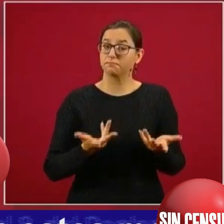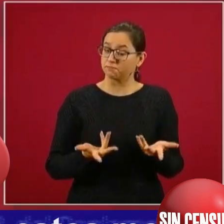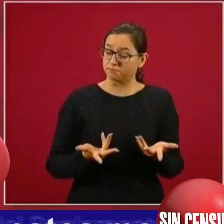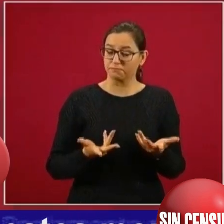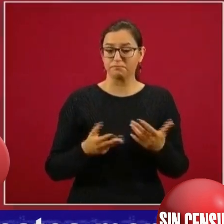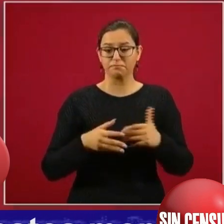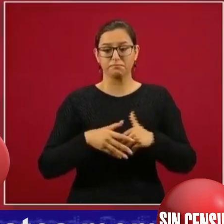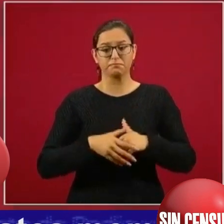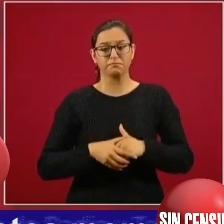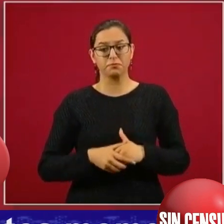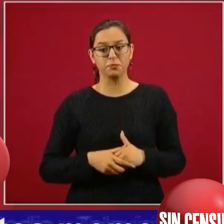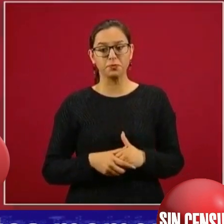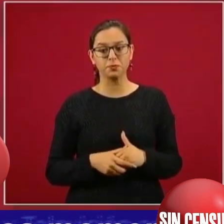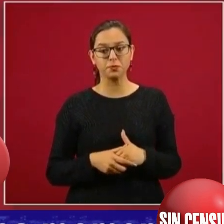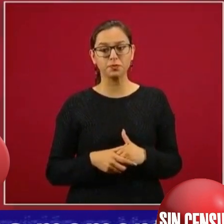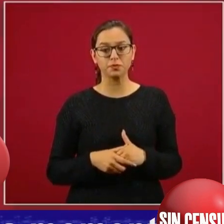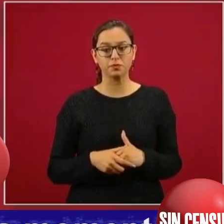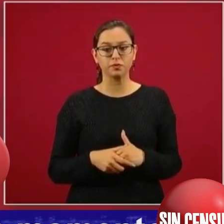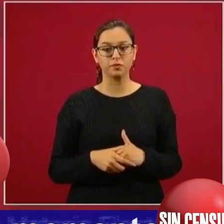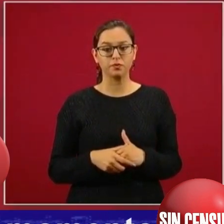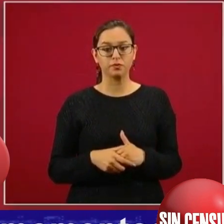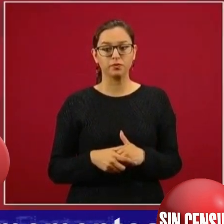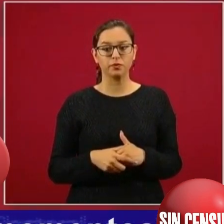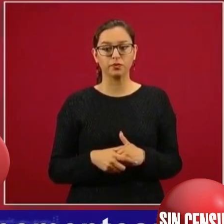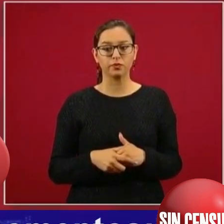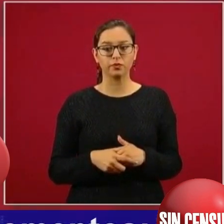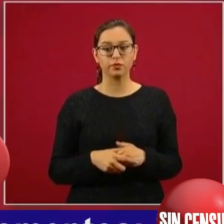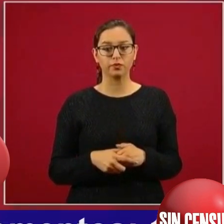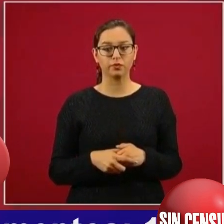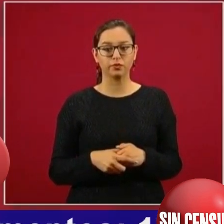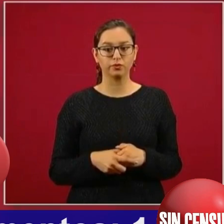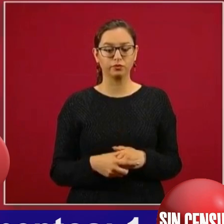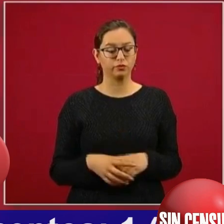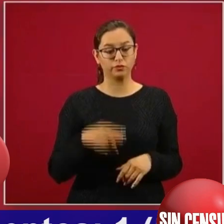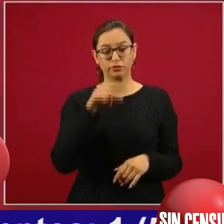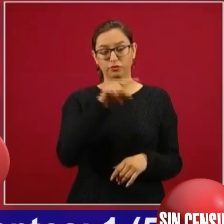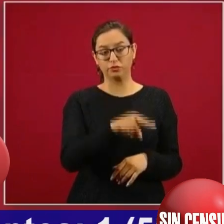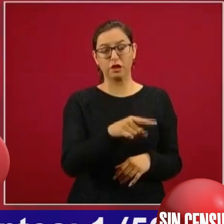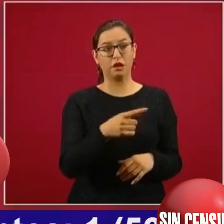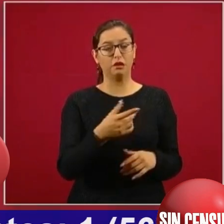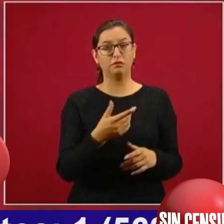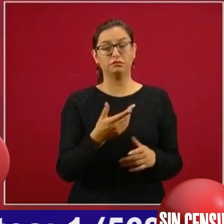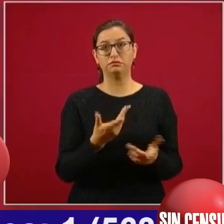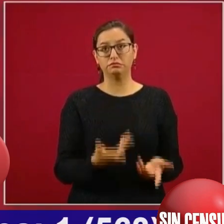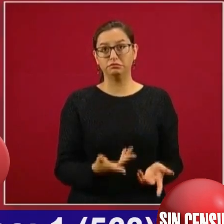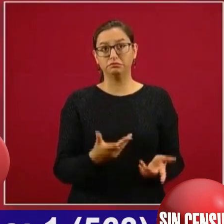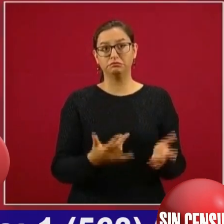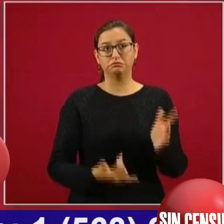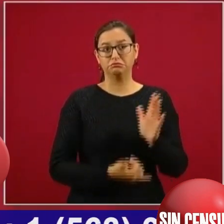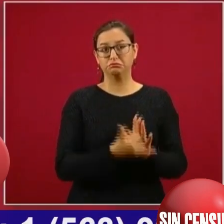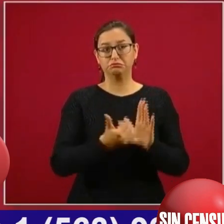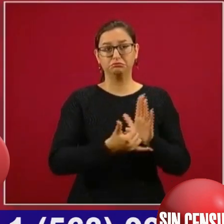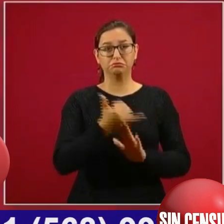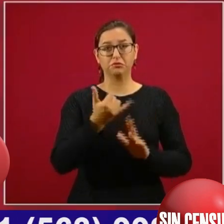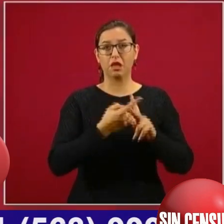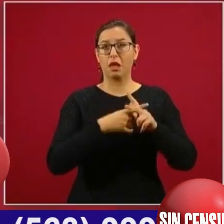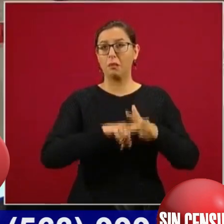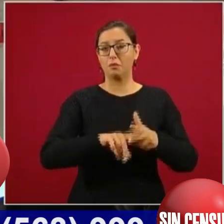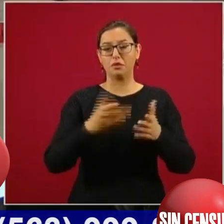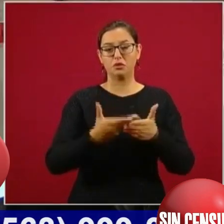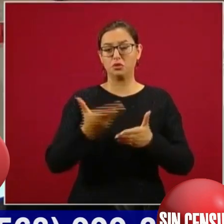Es una obra que se empezó hace varios años,